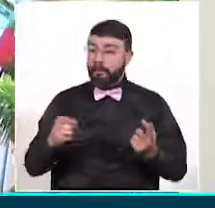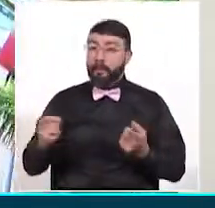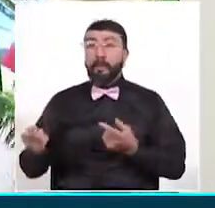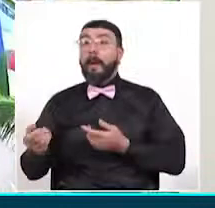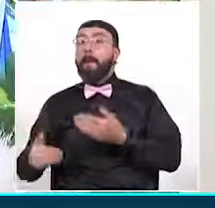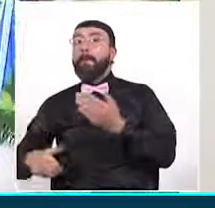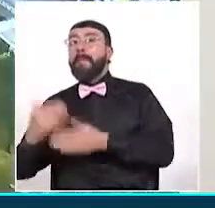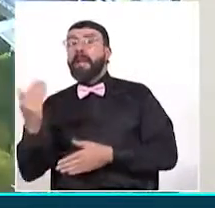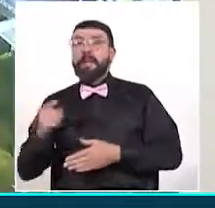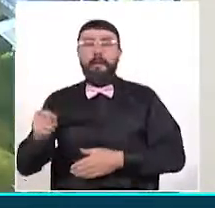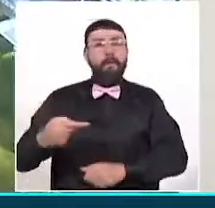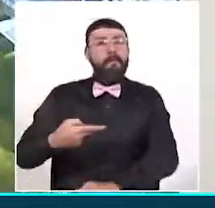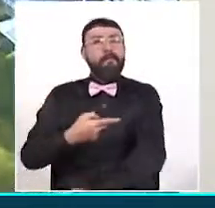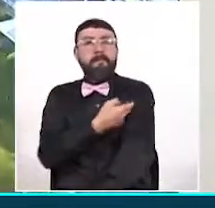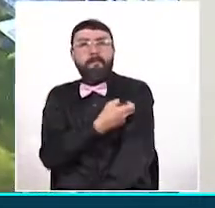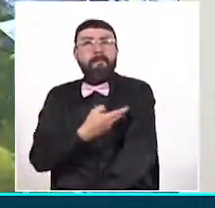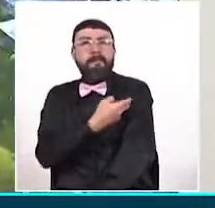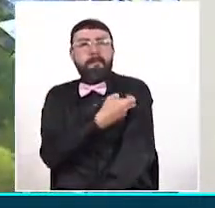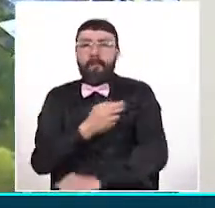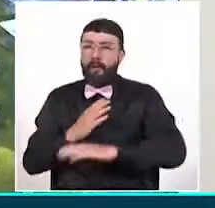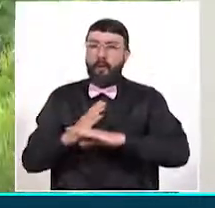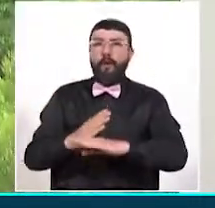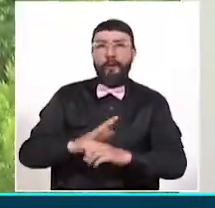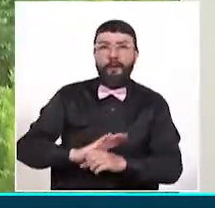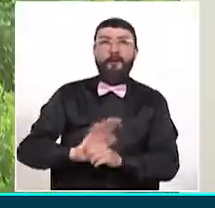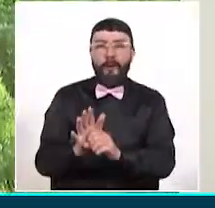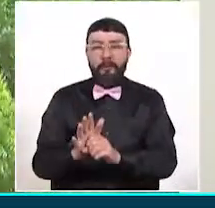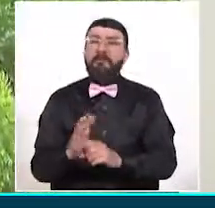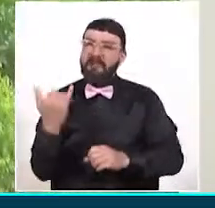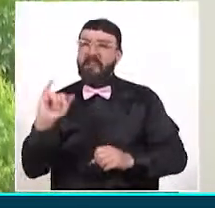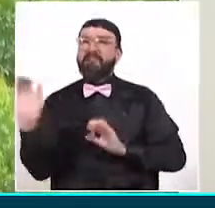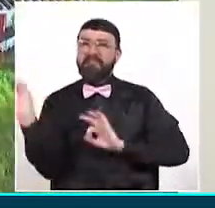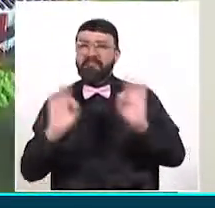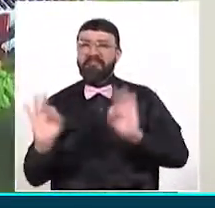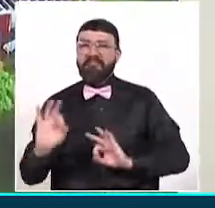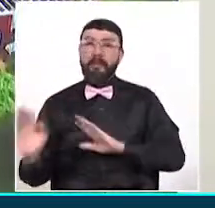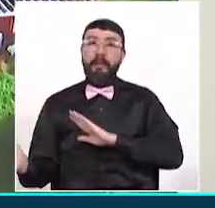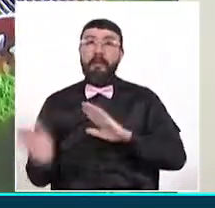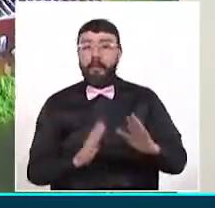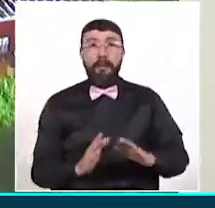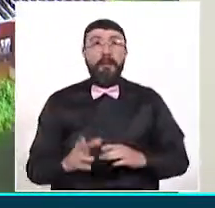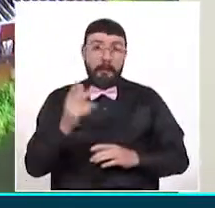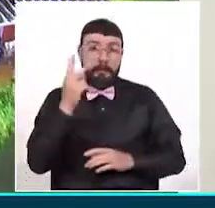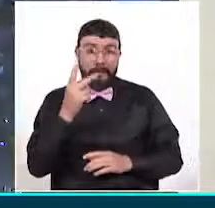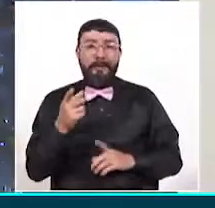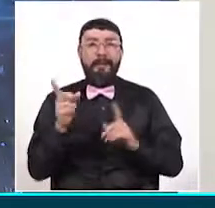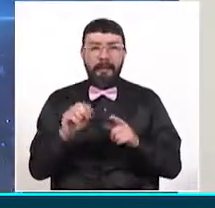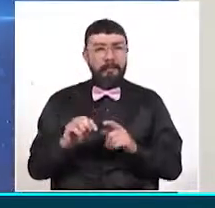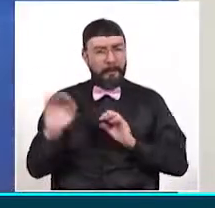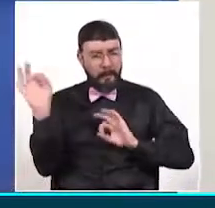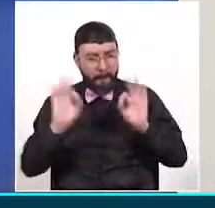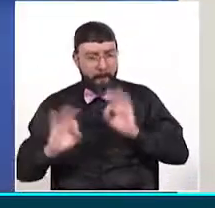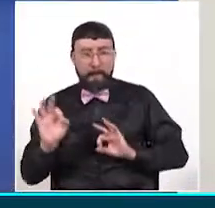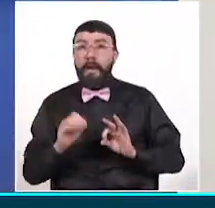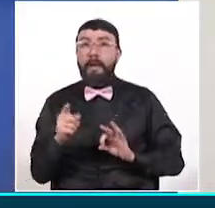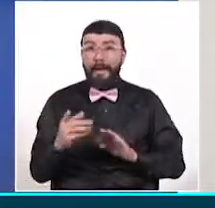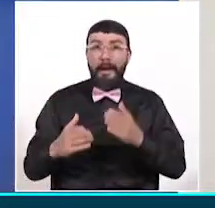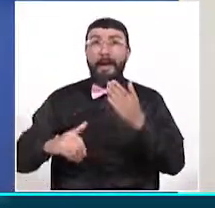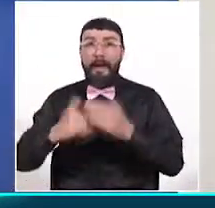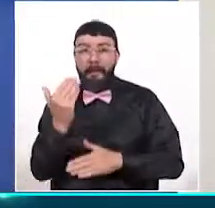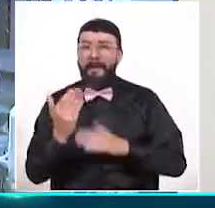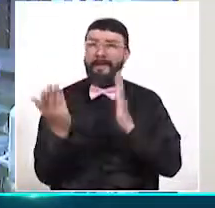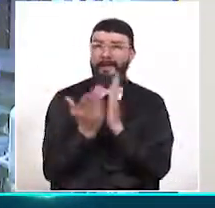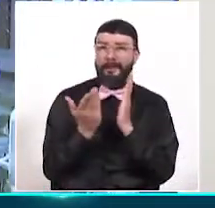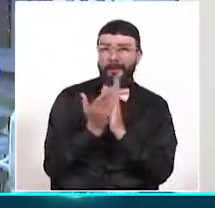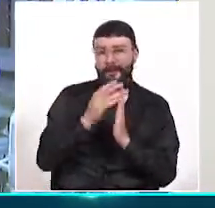primeras dosis mejor de la vacuna contra COVID-19. Y en Pereira, ya están preparados para volver a la alternancia. Sin embargo,